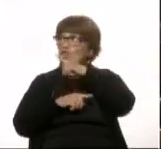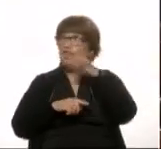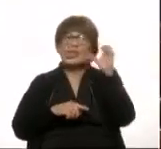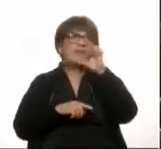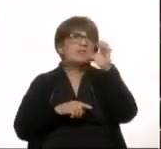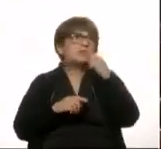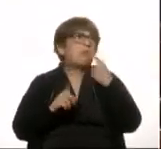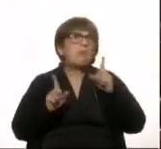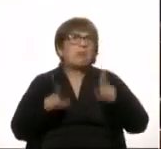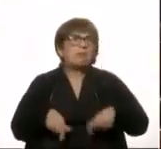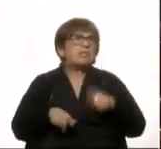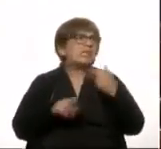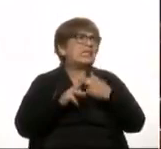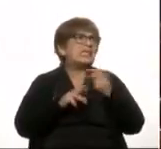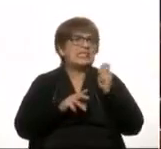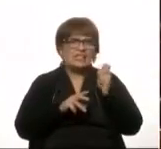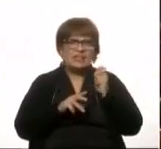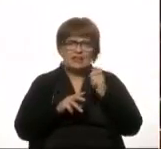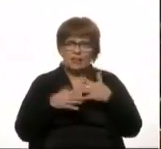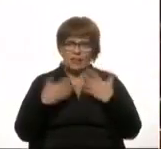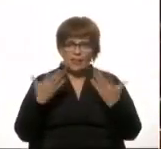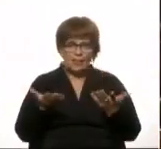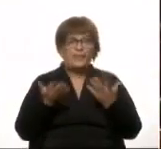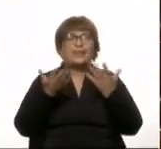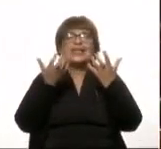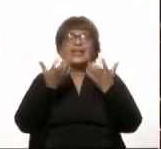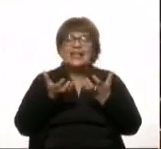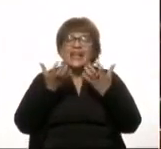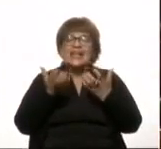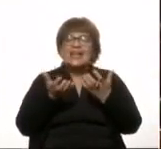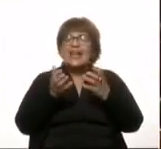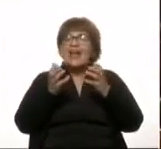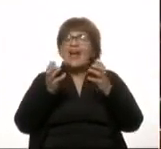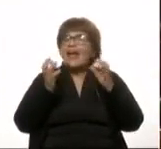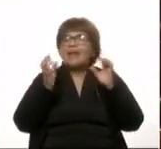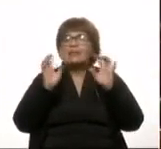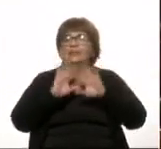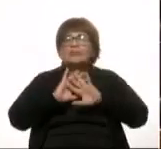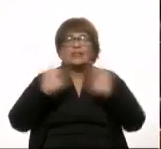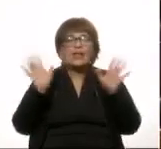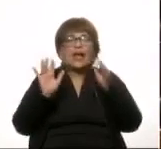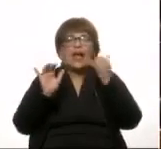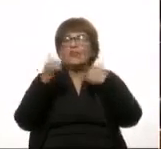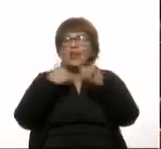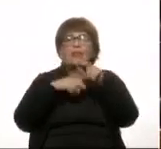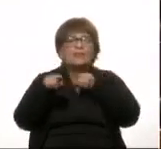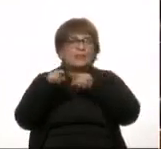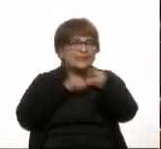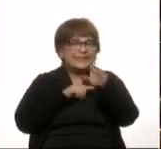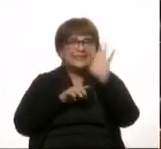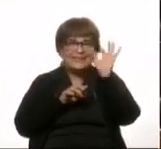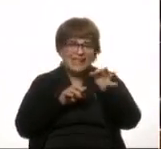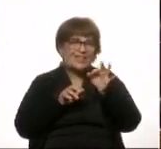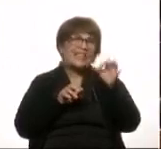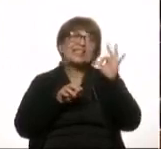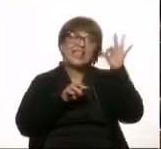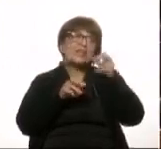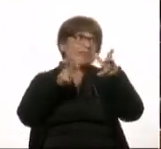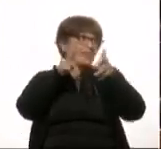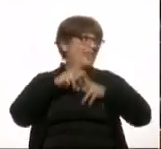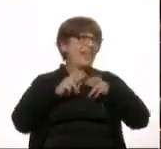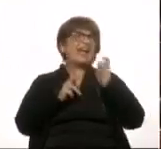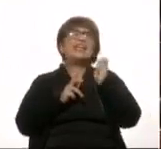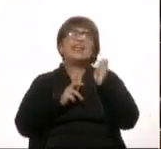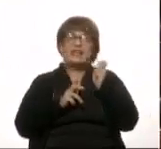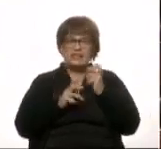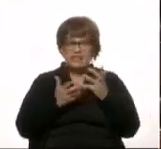empresario que no sabemos ni el nombre. Por lo tanto, quería tener la información de primera mano de la senadora a quién hacía